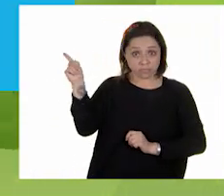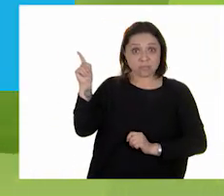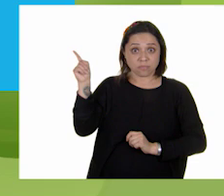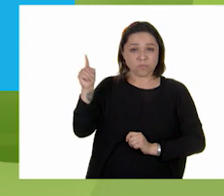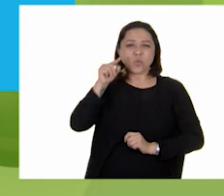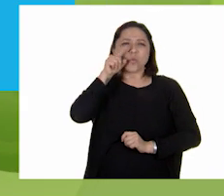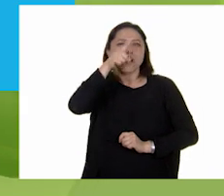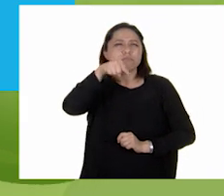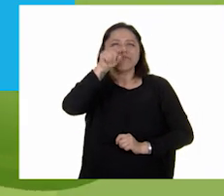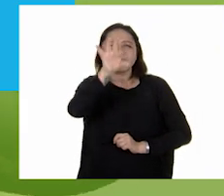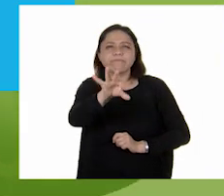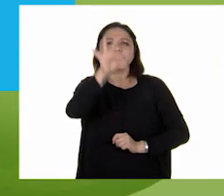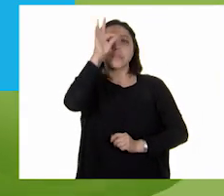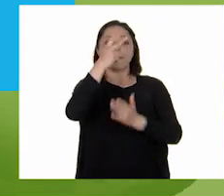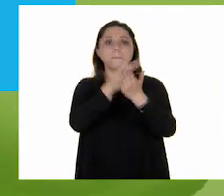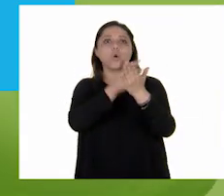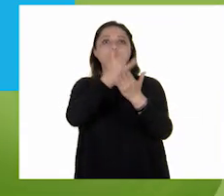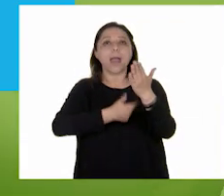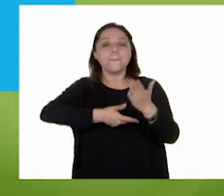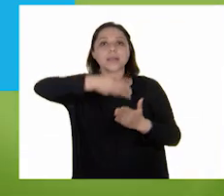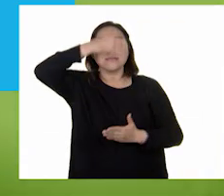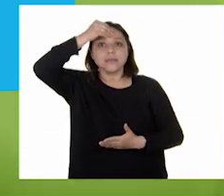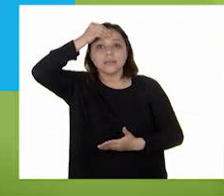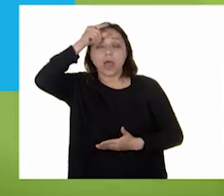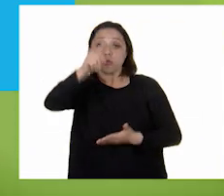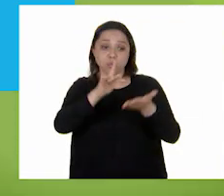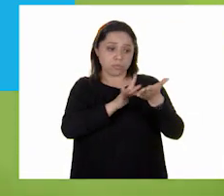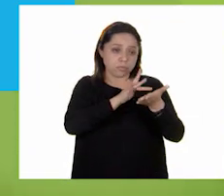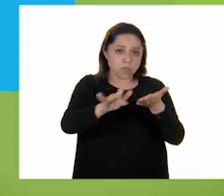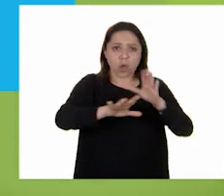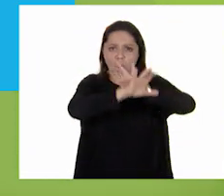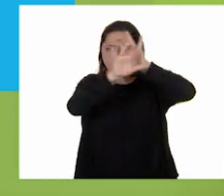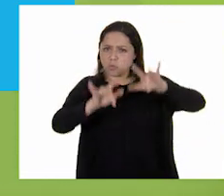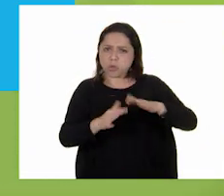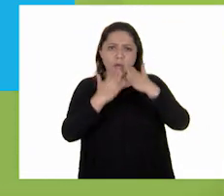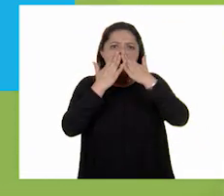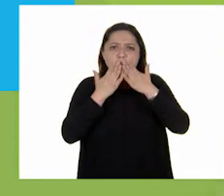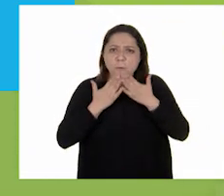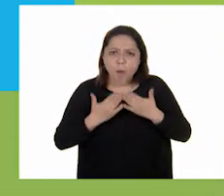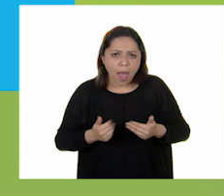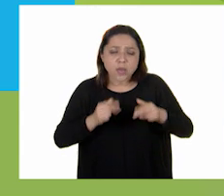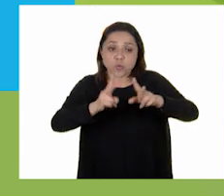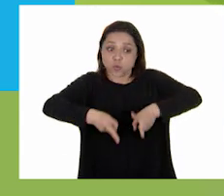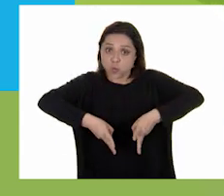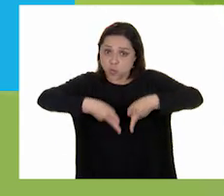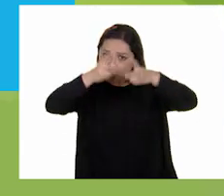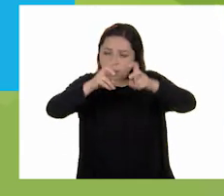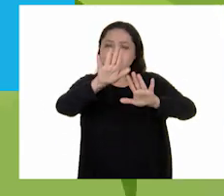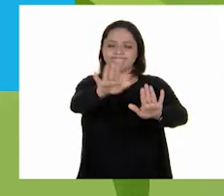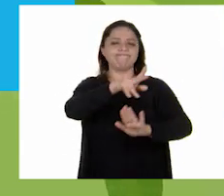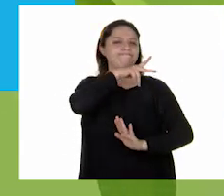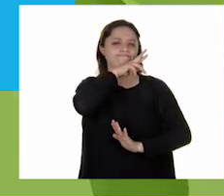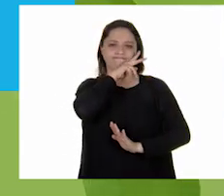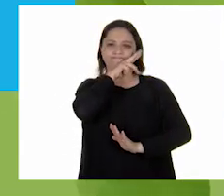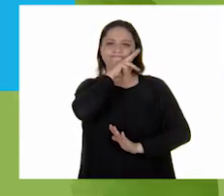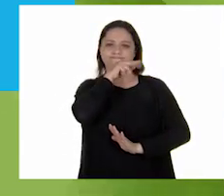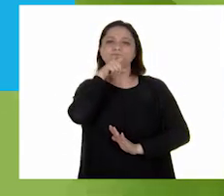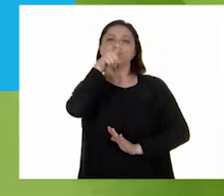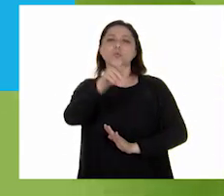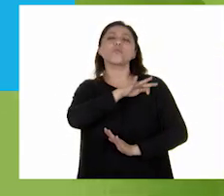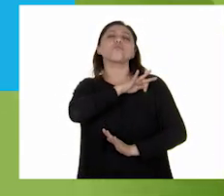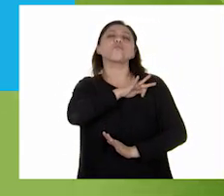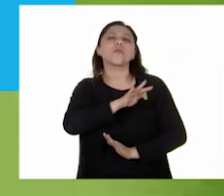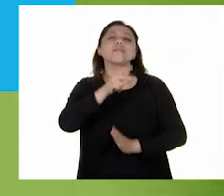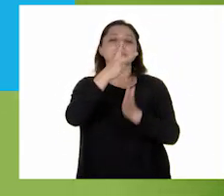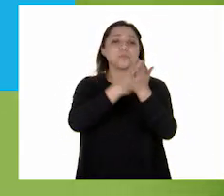dice proyectos de aprendizaje. Si no tienes tablet, computadora o forma de subirlo a la página, no te preocupes. Puedes compartir